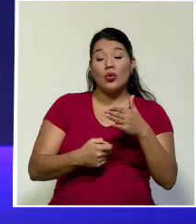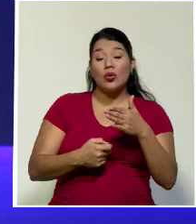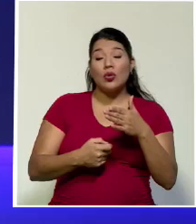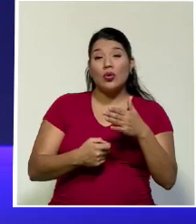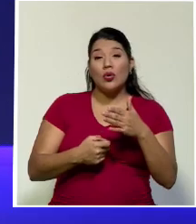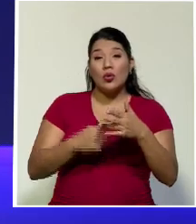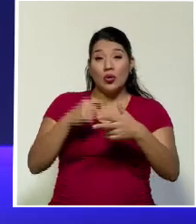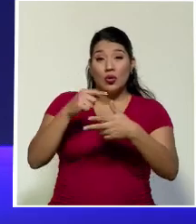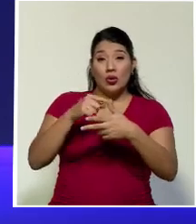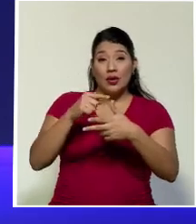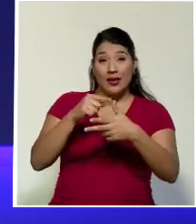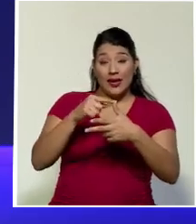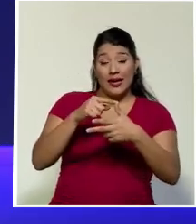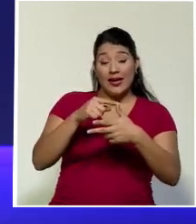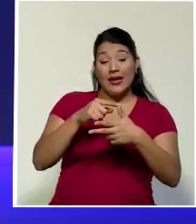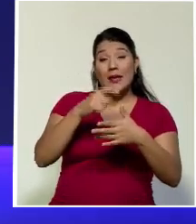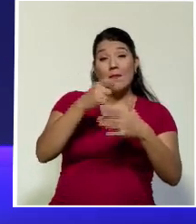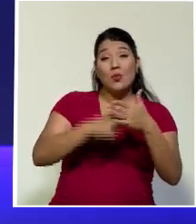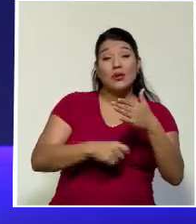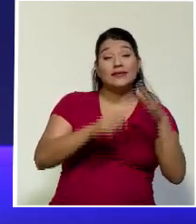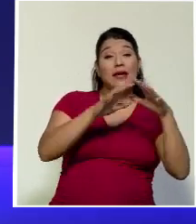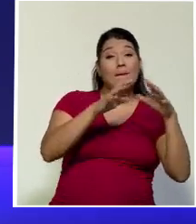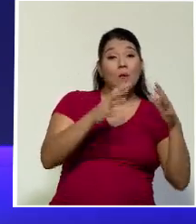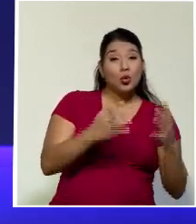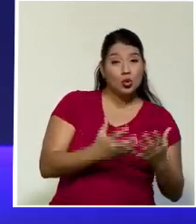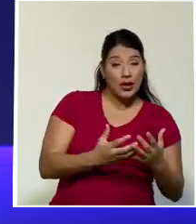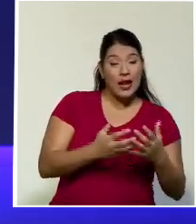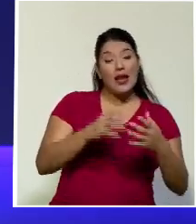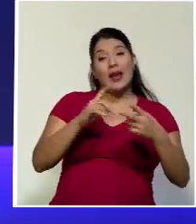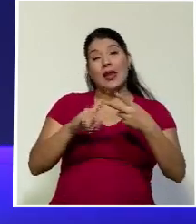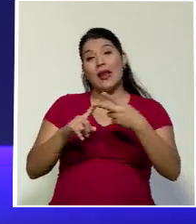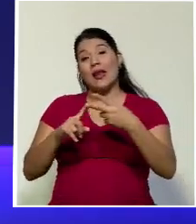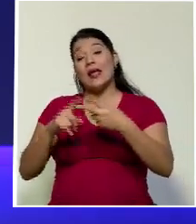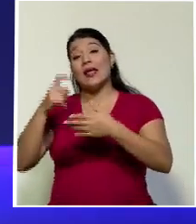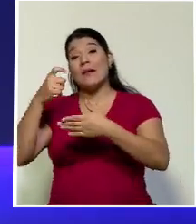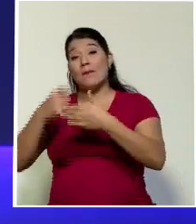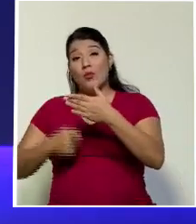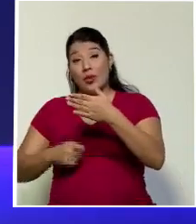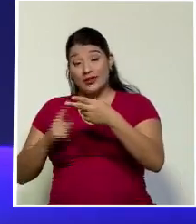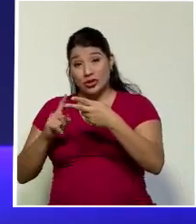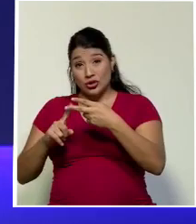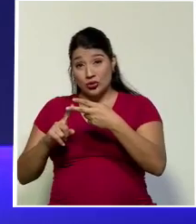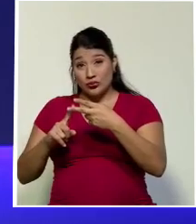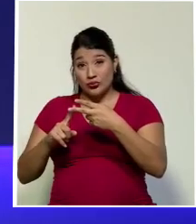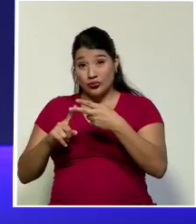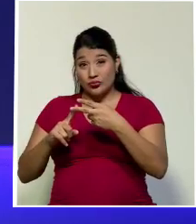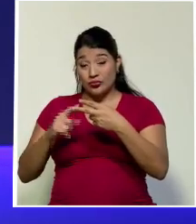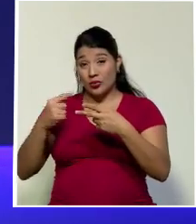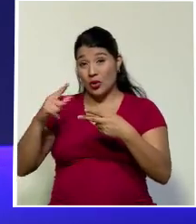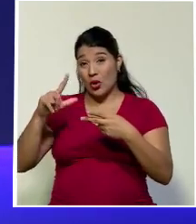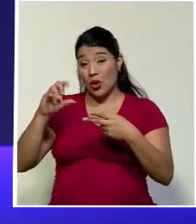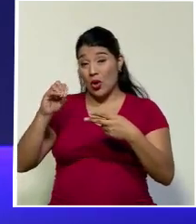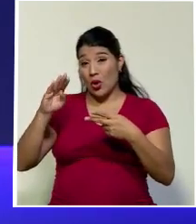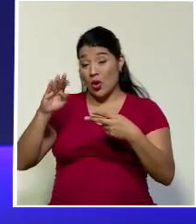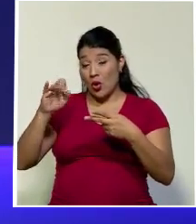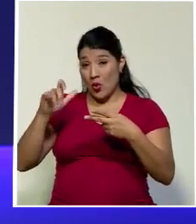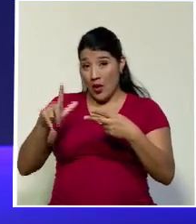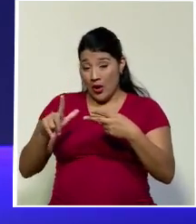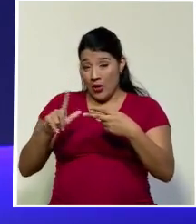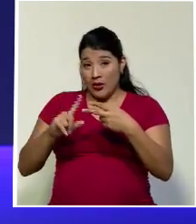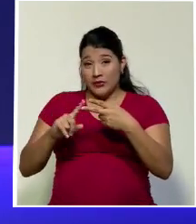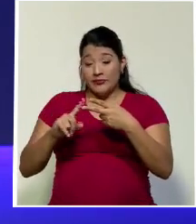el mundial, perdón, y por otro lado tenemos en medio el impuesto global, el impuesto sobre la renta global